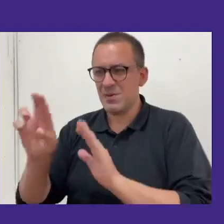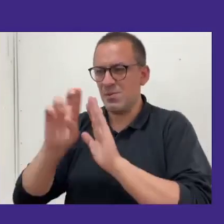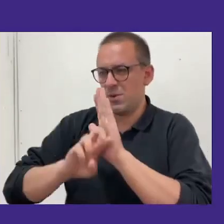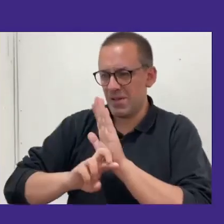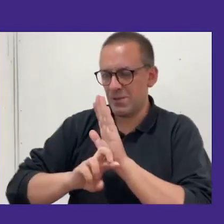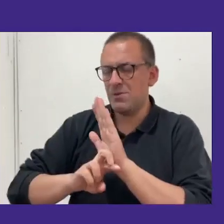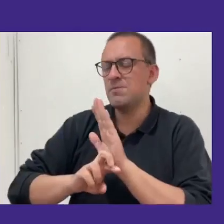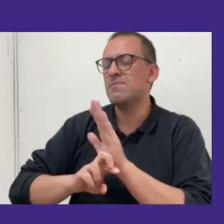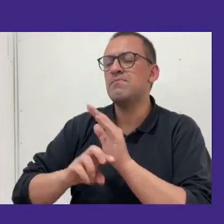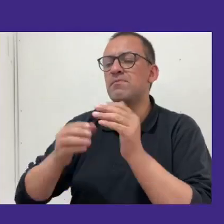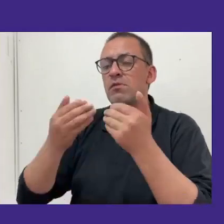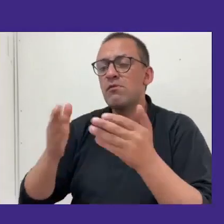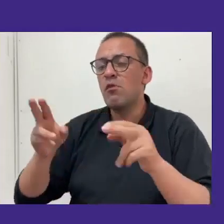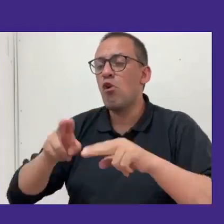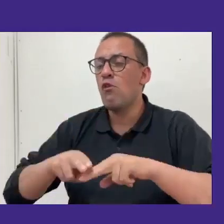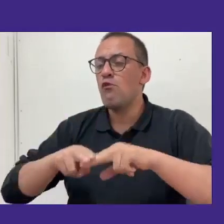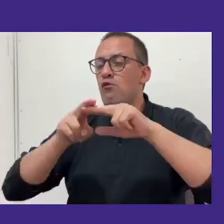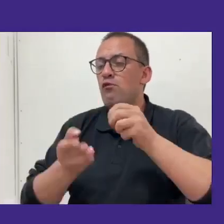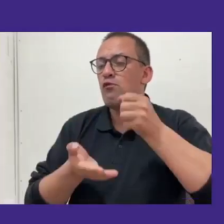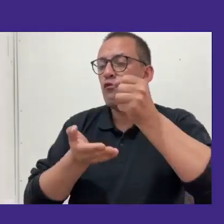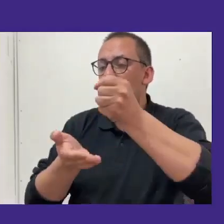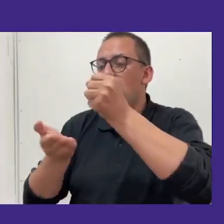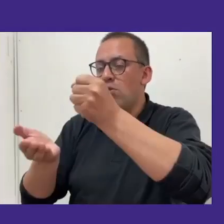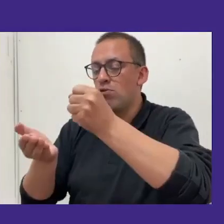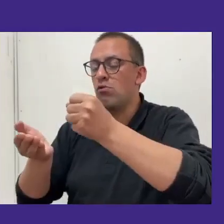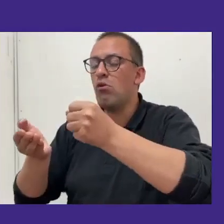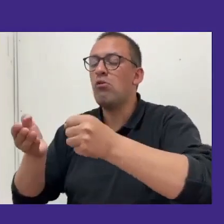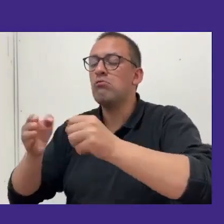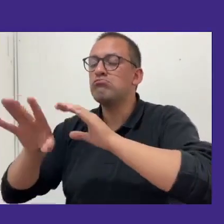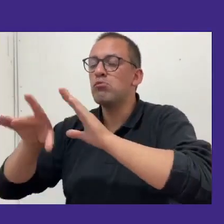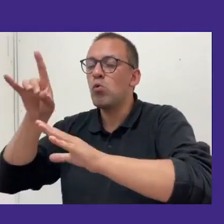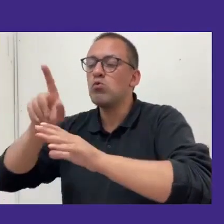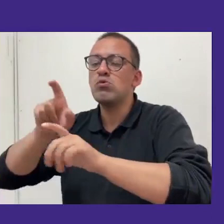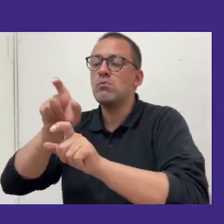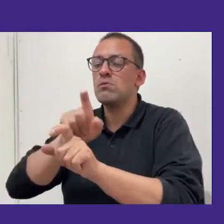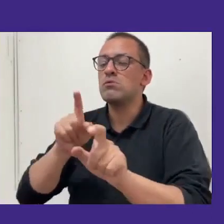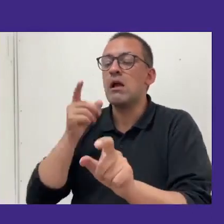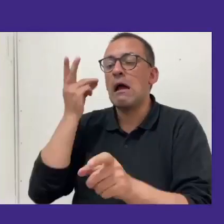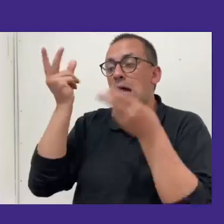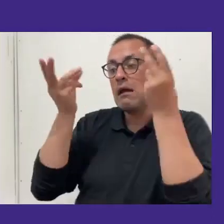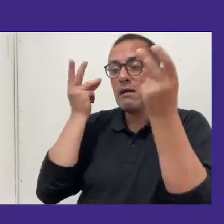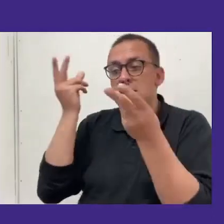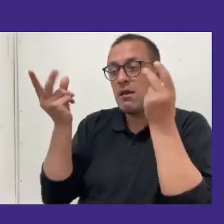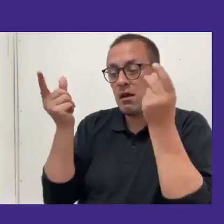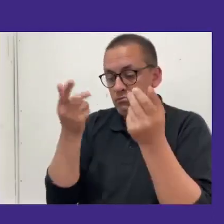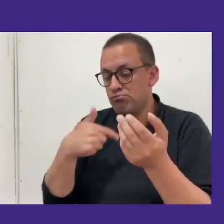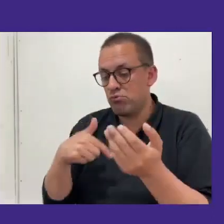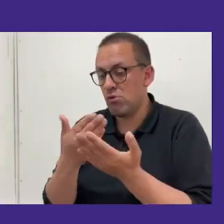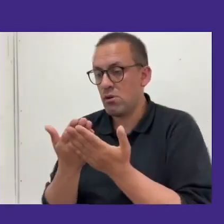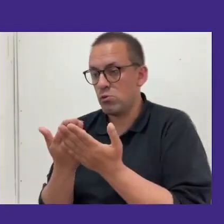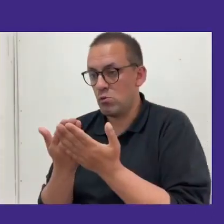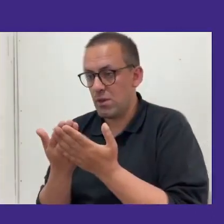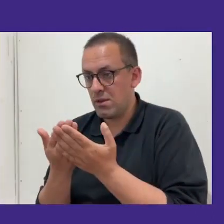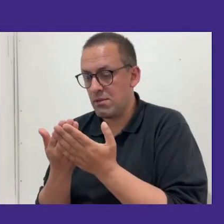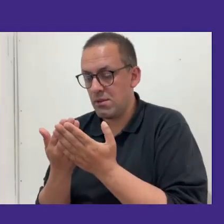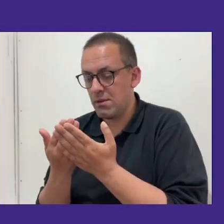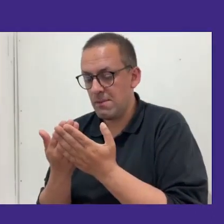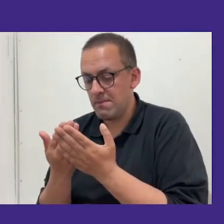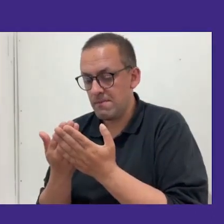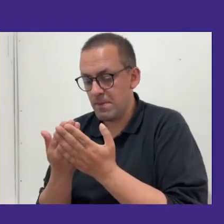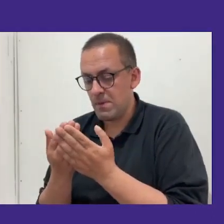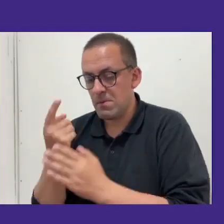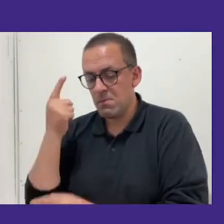Se abrió un fondo de iniciativas concursables para nosotros, para los estudiantes, y